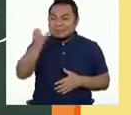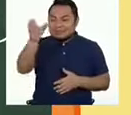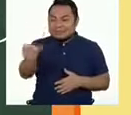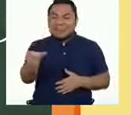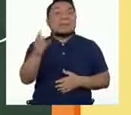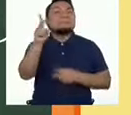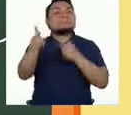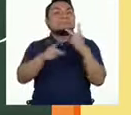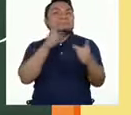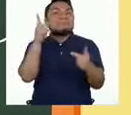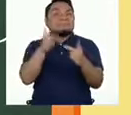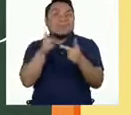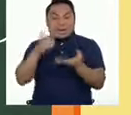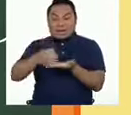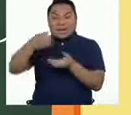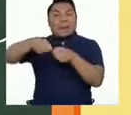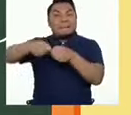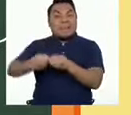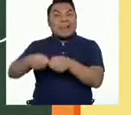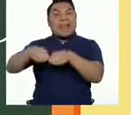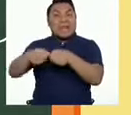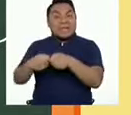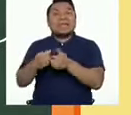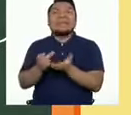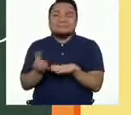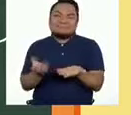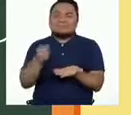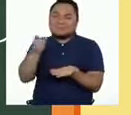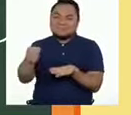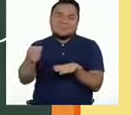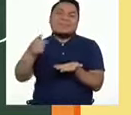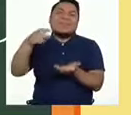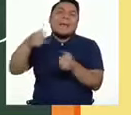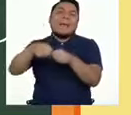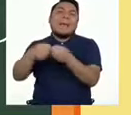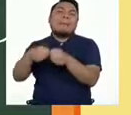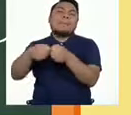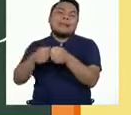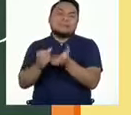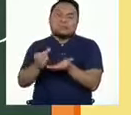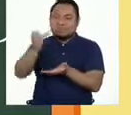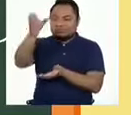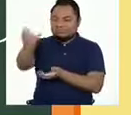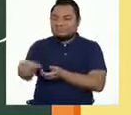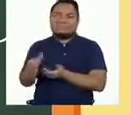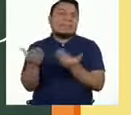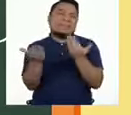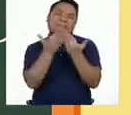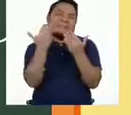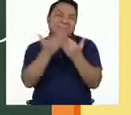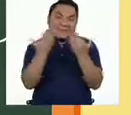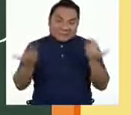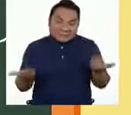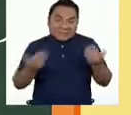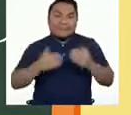¡Perfecto! La botella de plástico va, claramente, con los plásticos. ¡Qué fácil, ¿no?